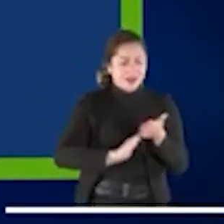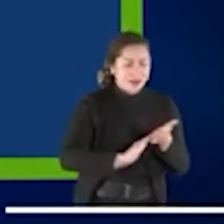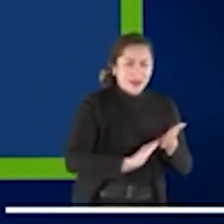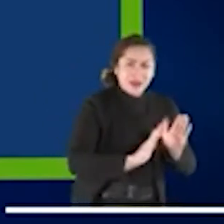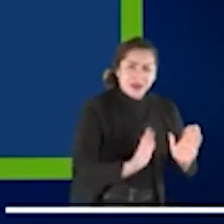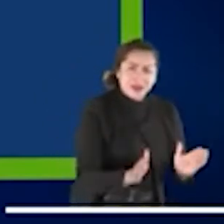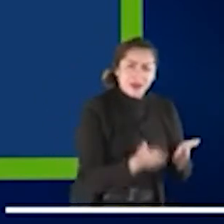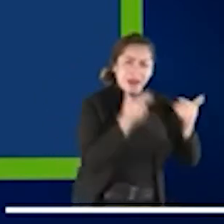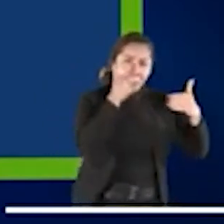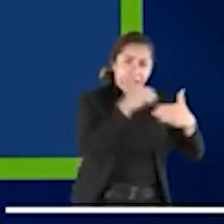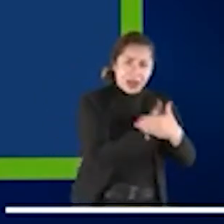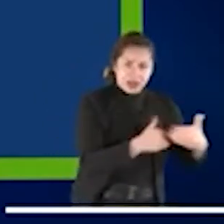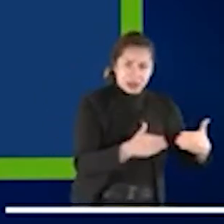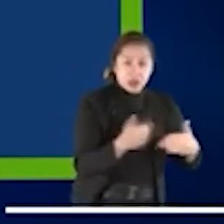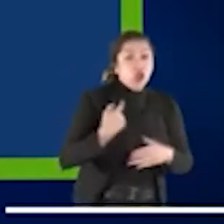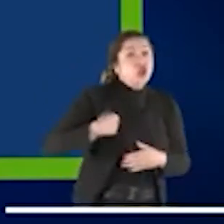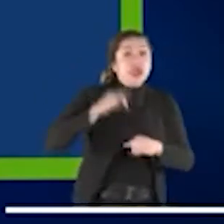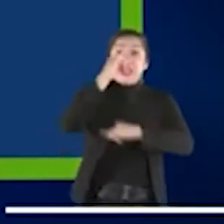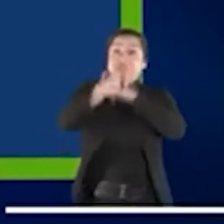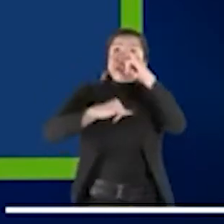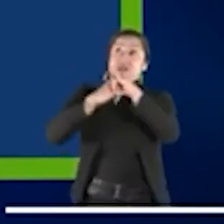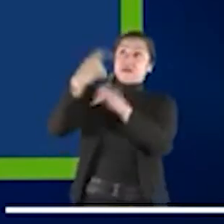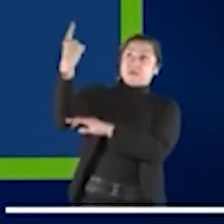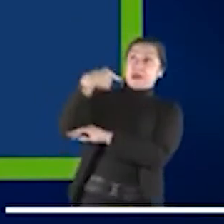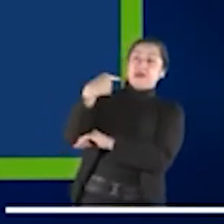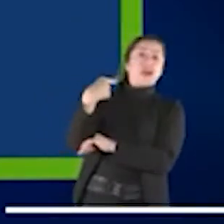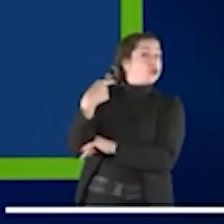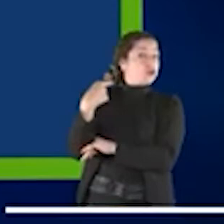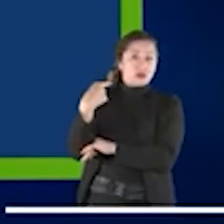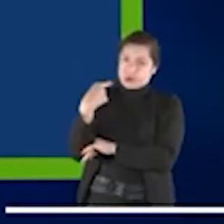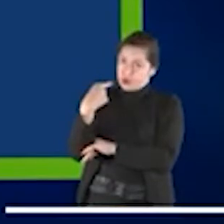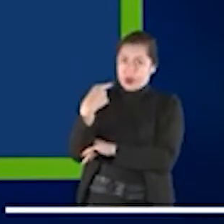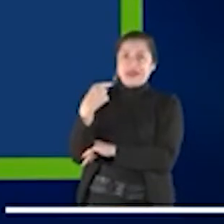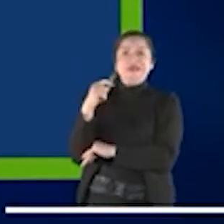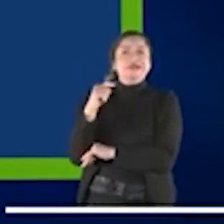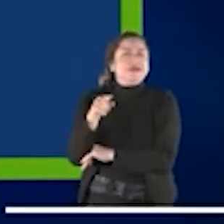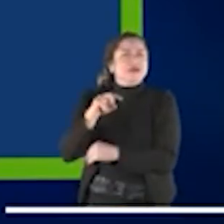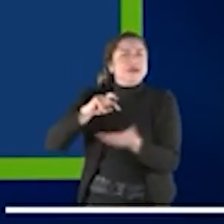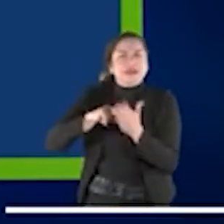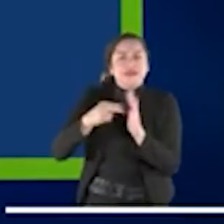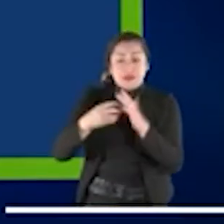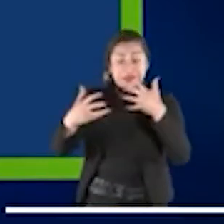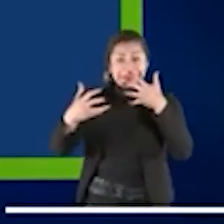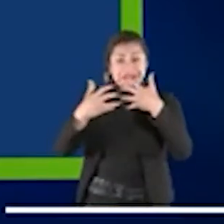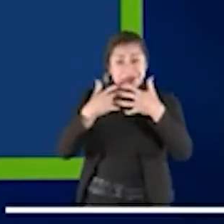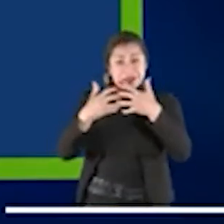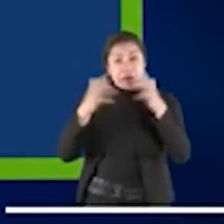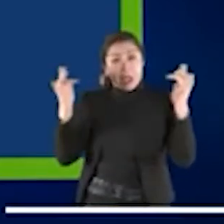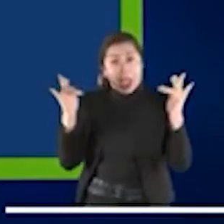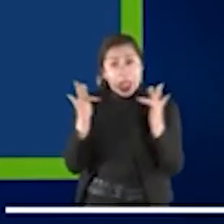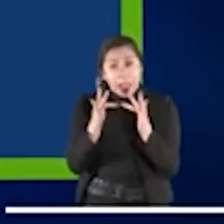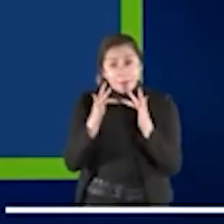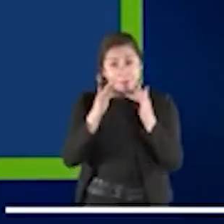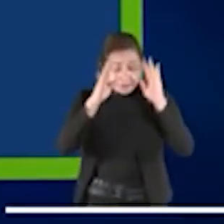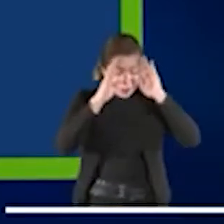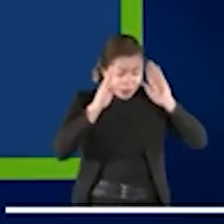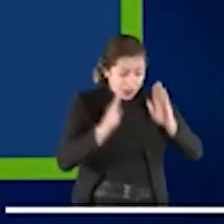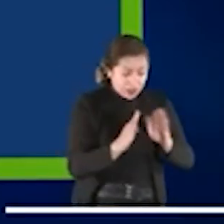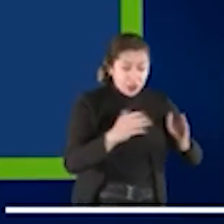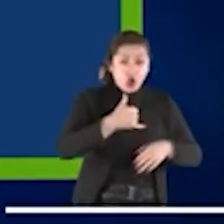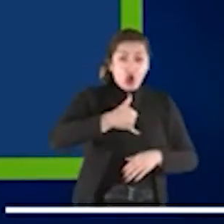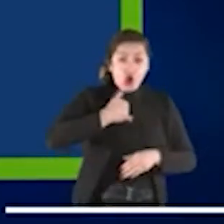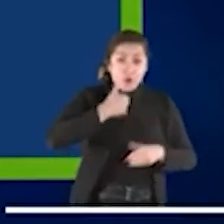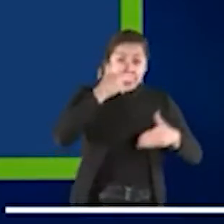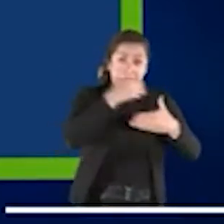internacionales nos lo piden, pero porque es una manera de hacer que los sistemas de justicia juvenil sean más eficaces y